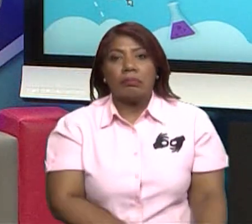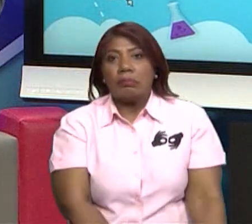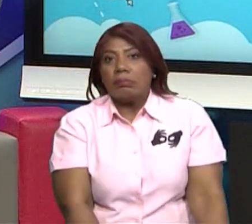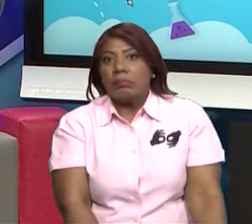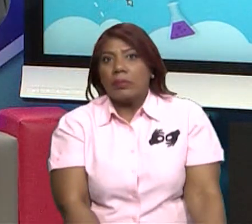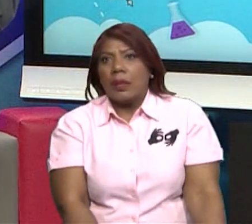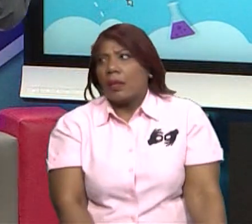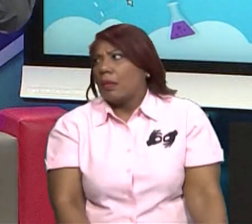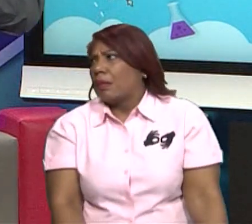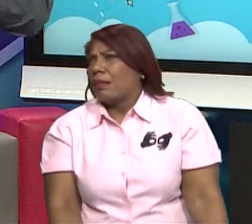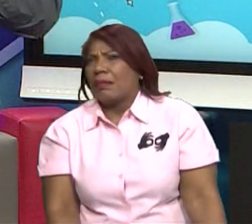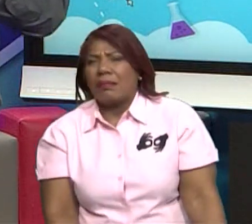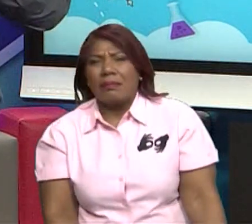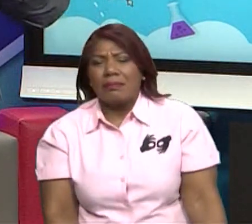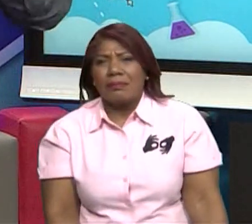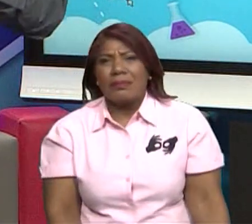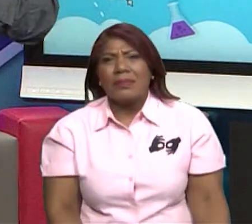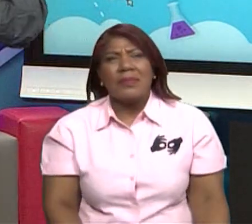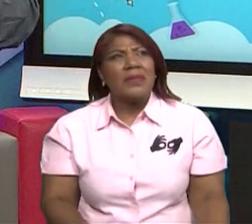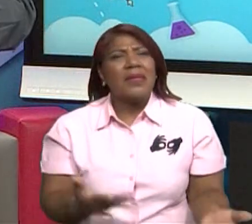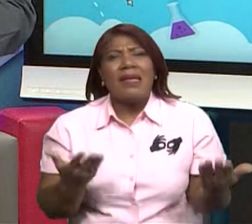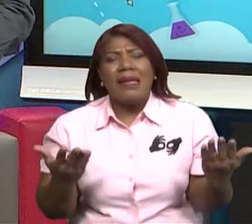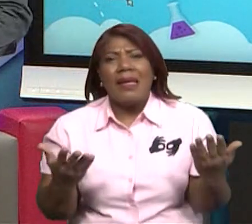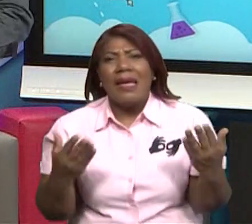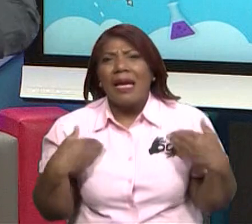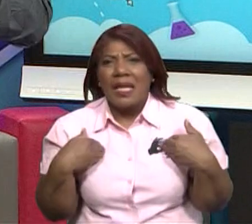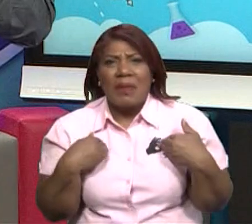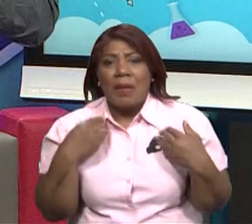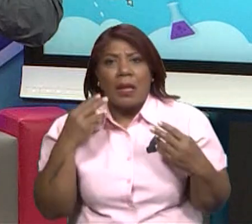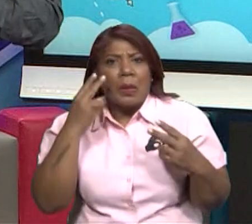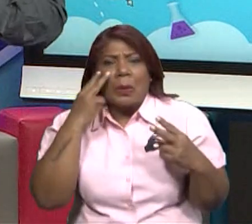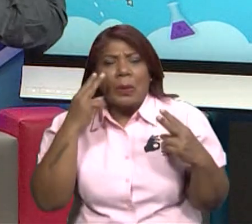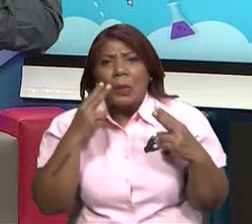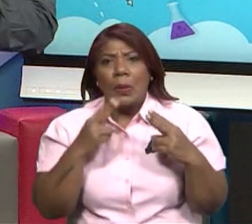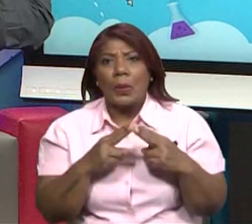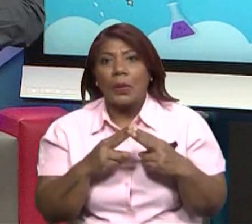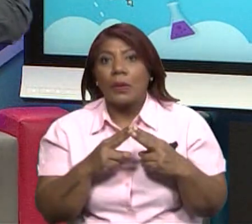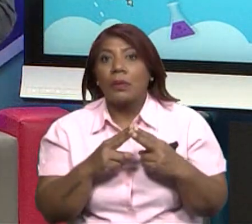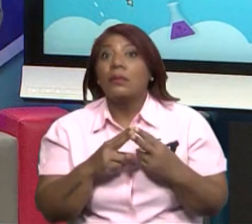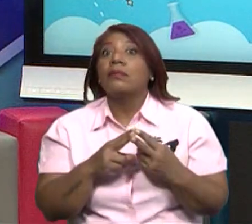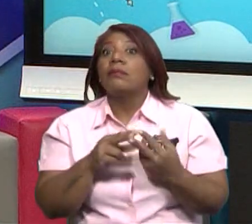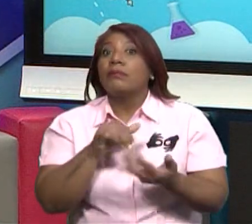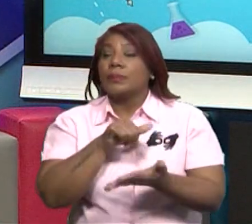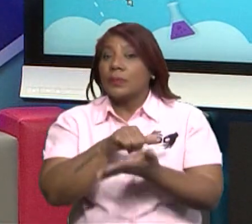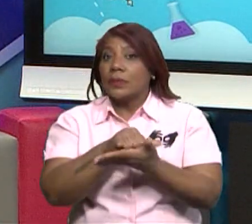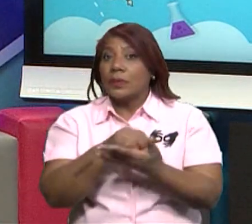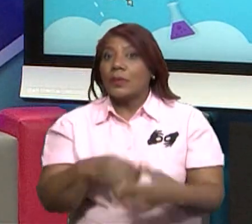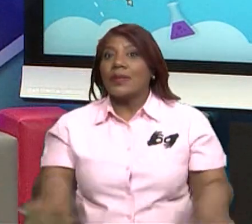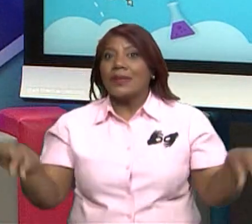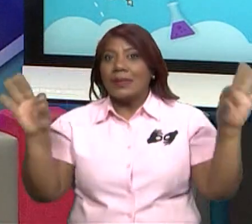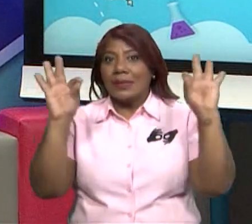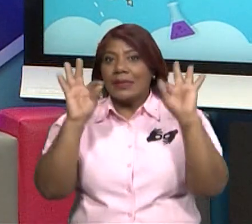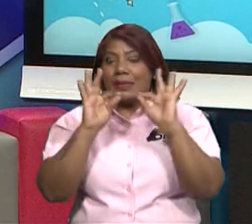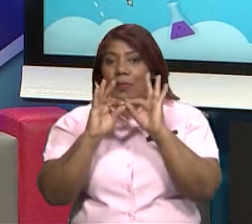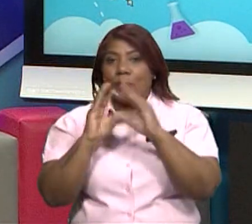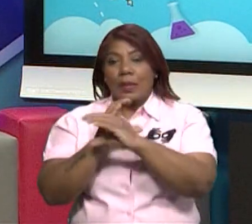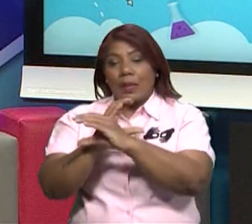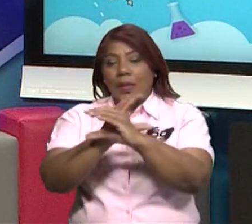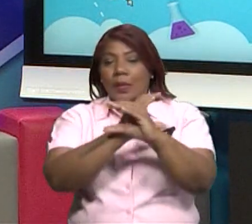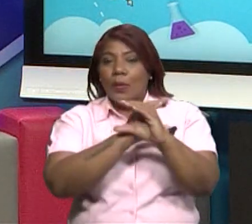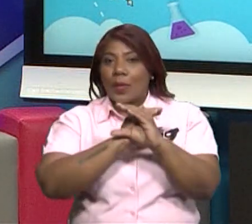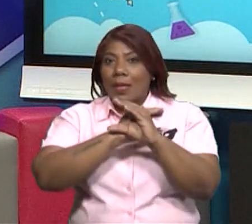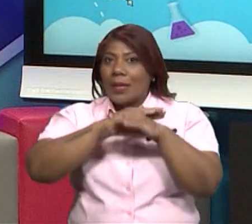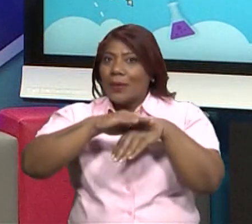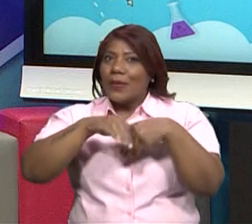ideas, no ideas, sino verlos, verlos. Entonces, muy importante todo esto. ¿Qué otra pregunta,